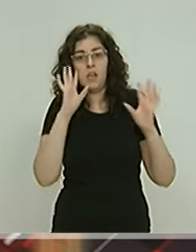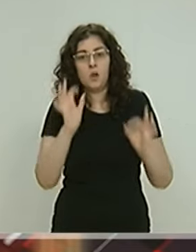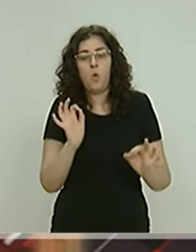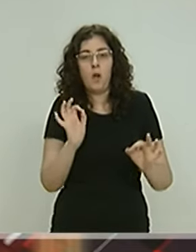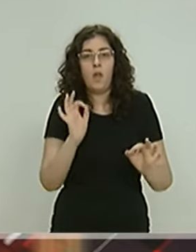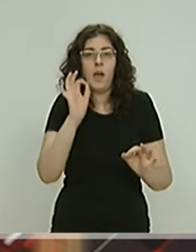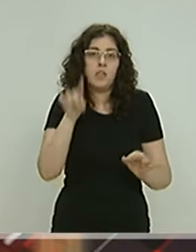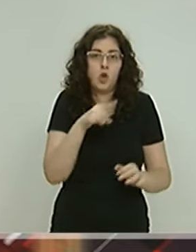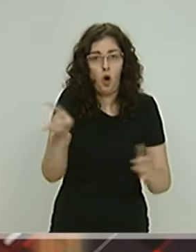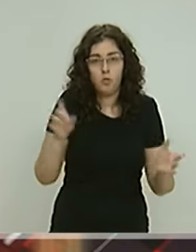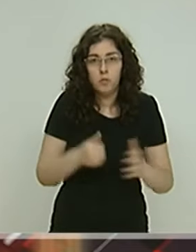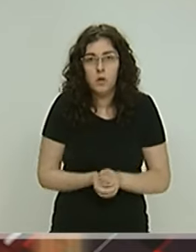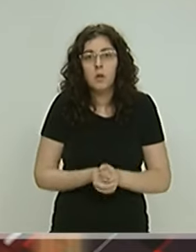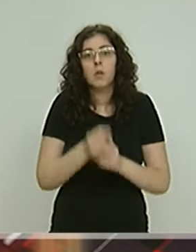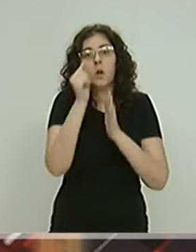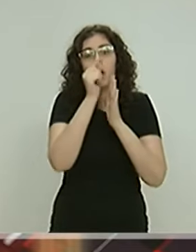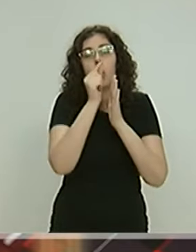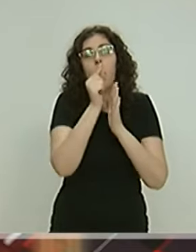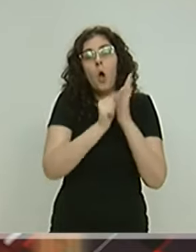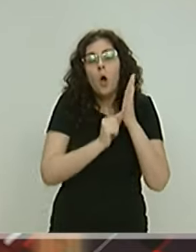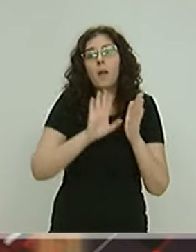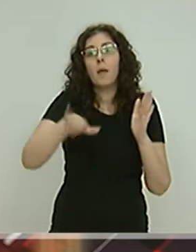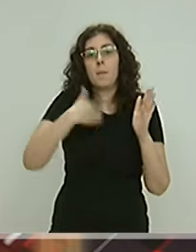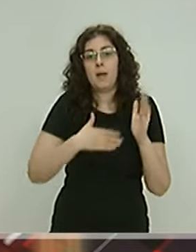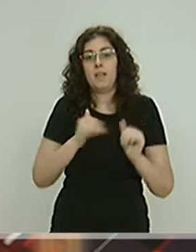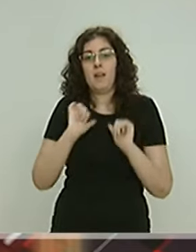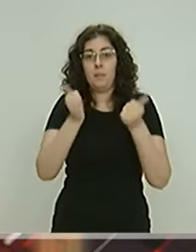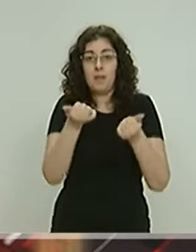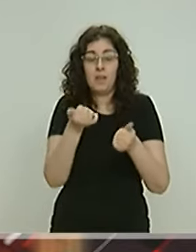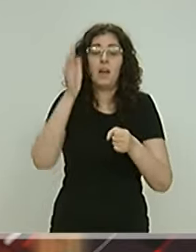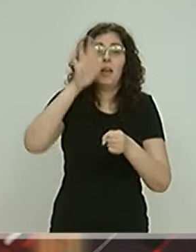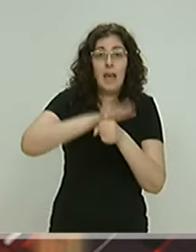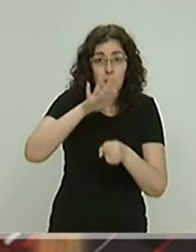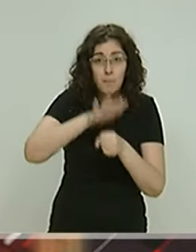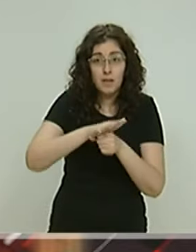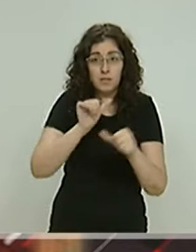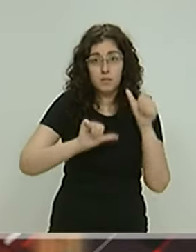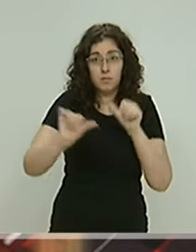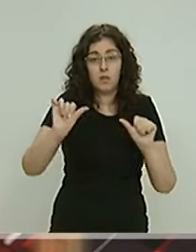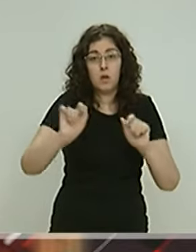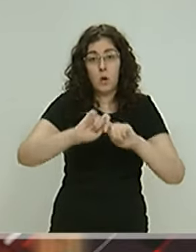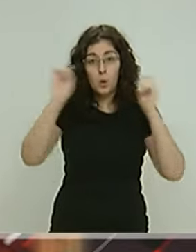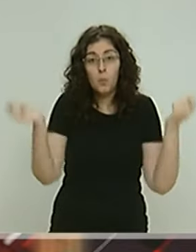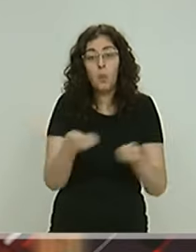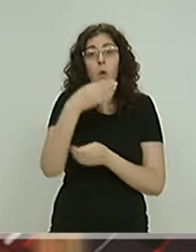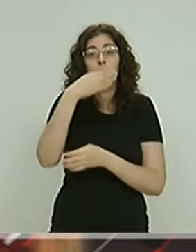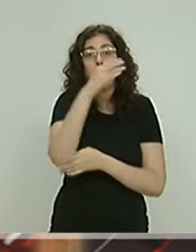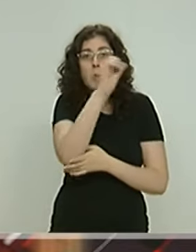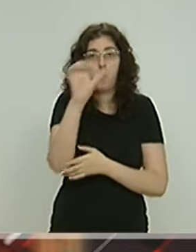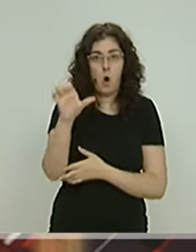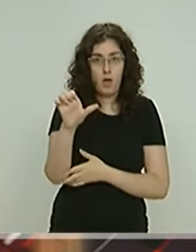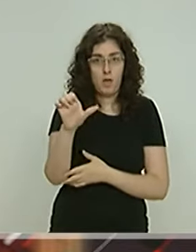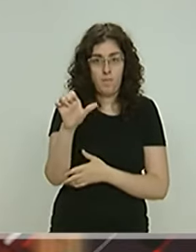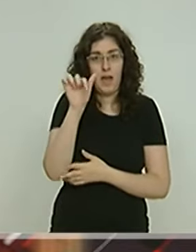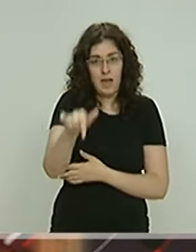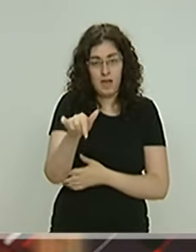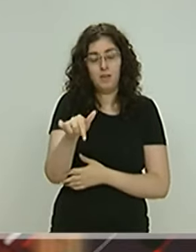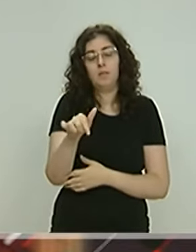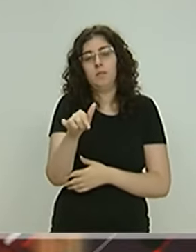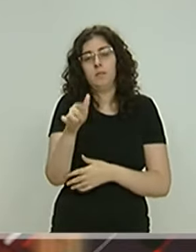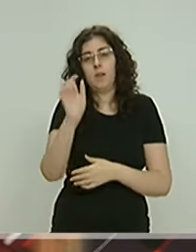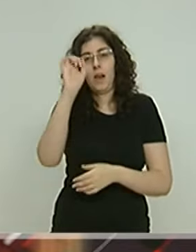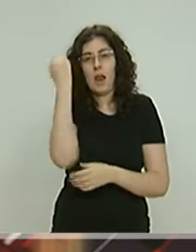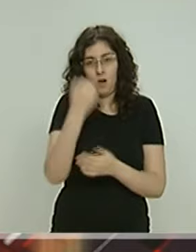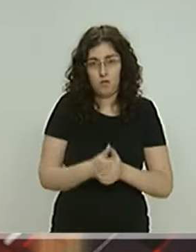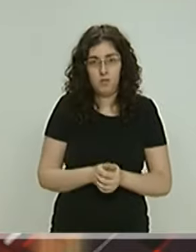La orden se aprobará mañana y entrará en vigor seguramente el martes porque hay que dar tiempo a que se publique en el boletín oficial de Aragón. También se